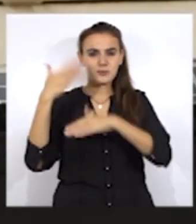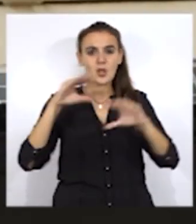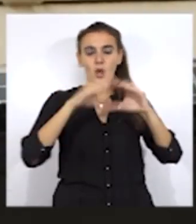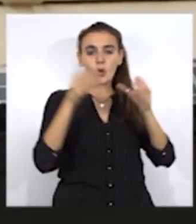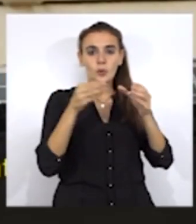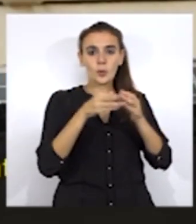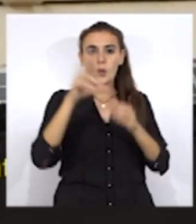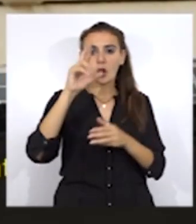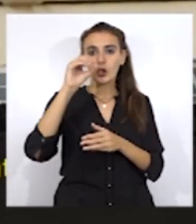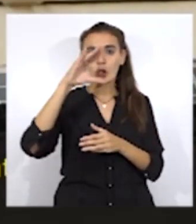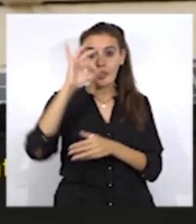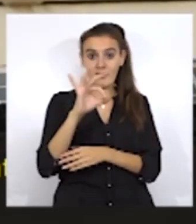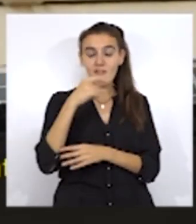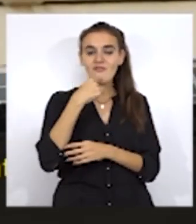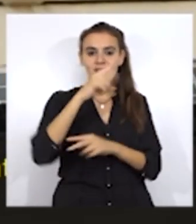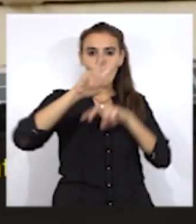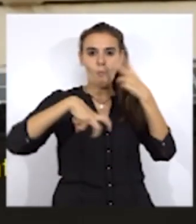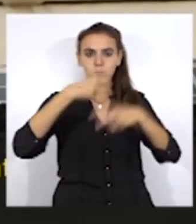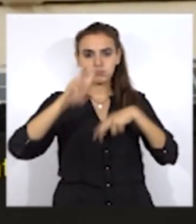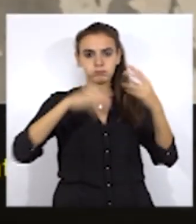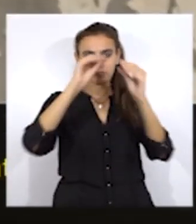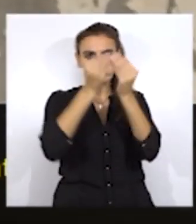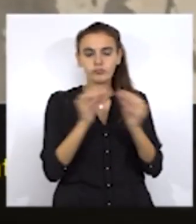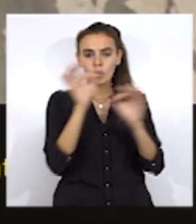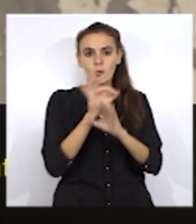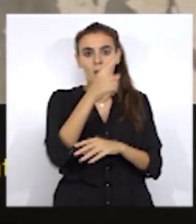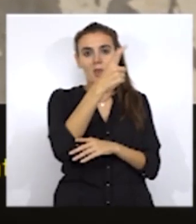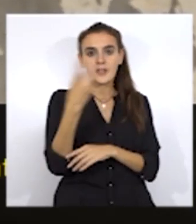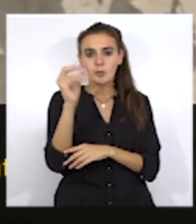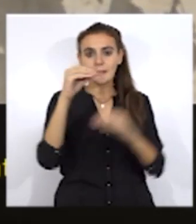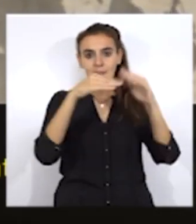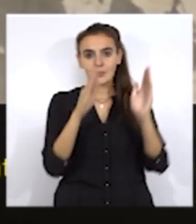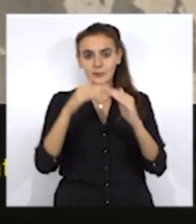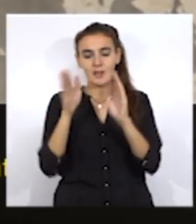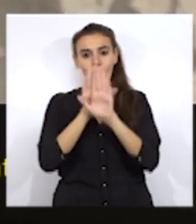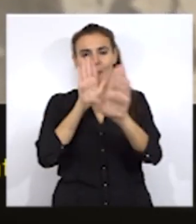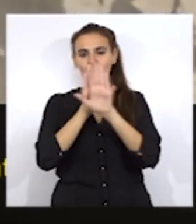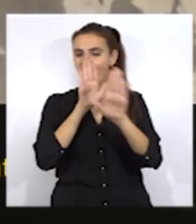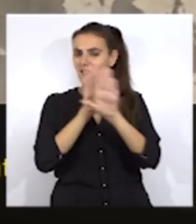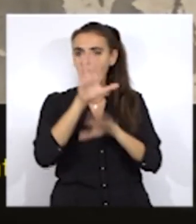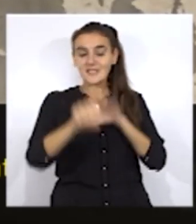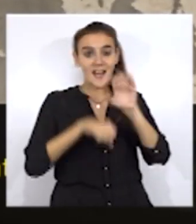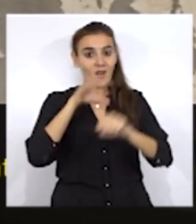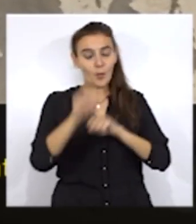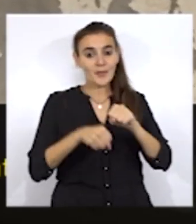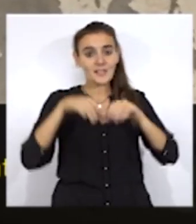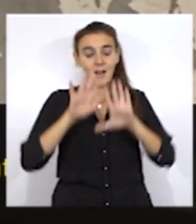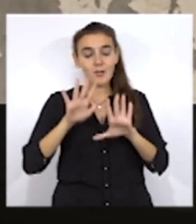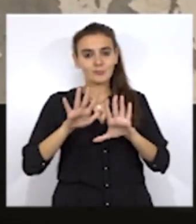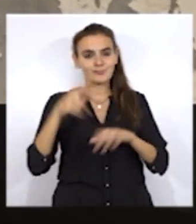rehabilitación de la ciudad. Son 120 viviendas que los vecinos están comprando a las que aún están pendientes de pago un